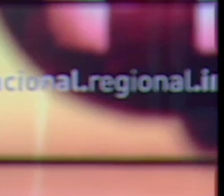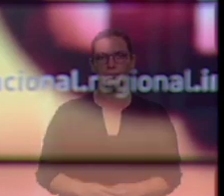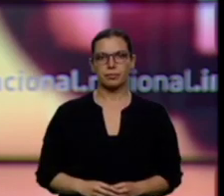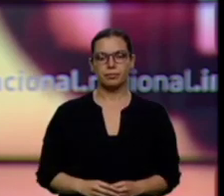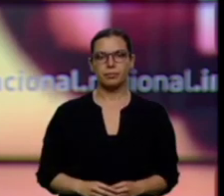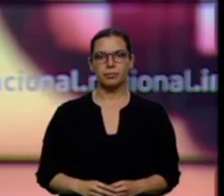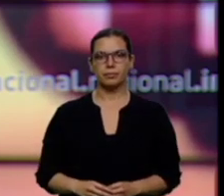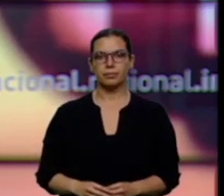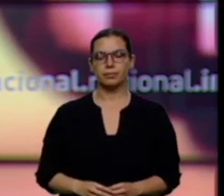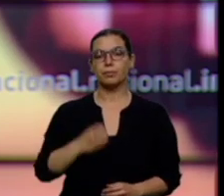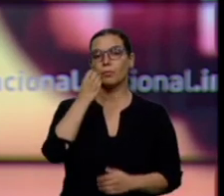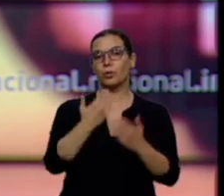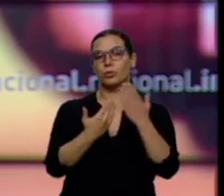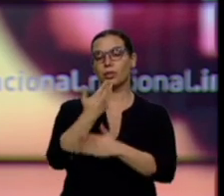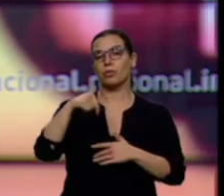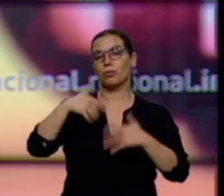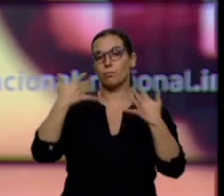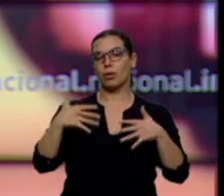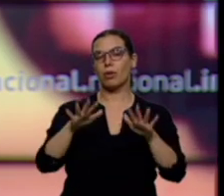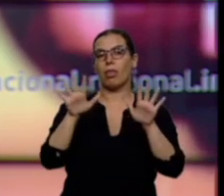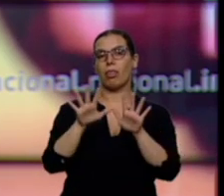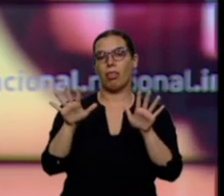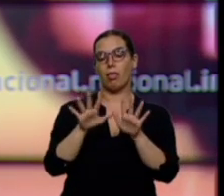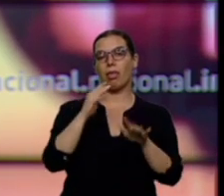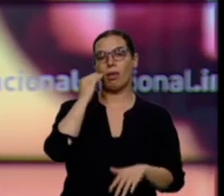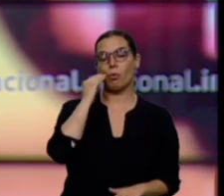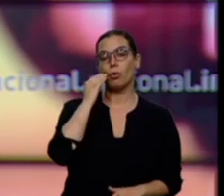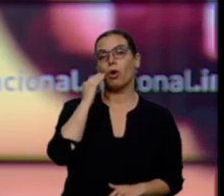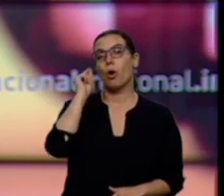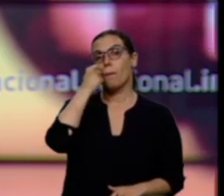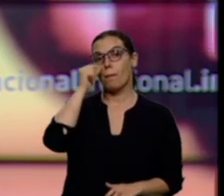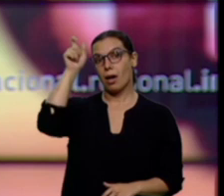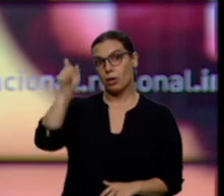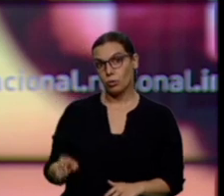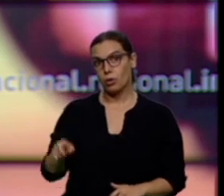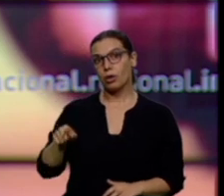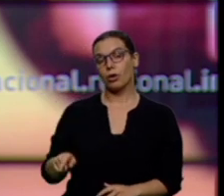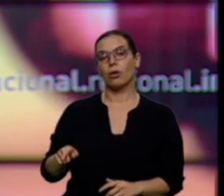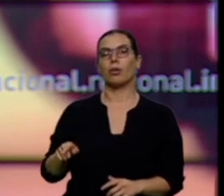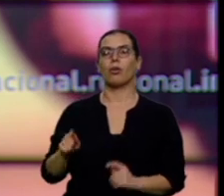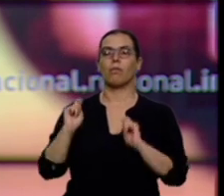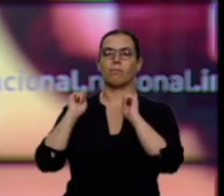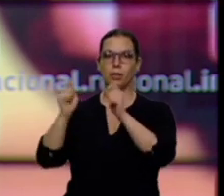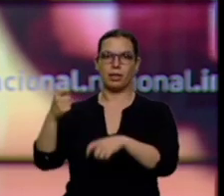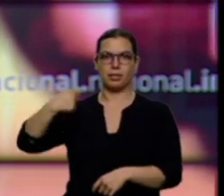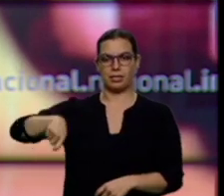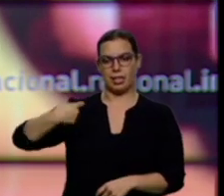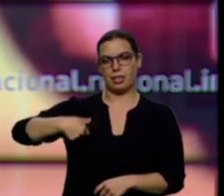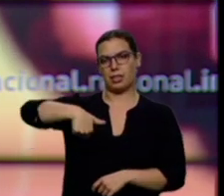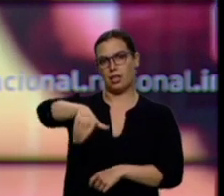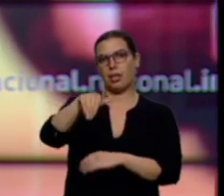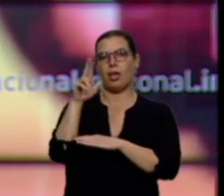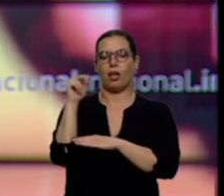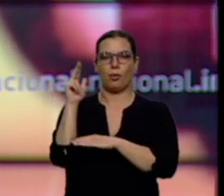Buenos días, miércoles 10 de julio, Alfonso Fernández Mañueco tomará posesión como presidente de la Junta el viernes, después de que anoche